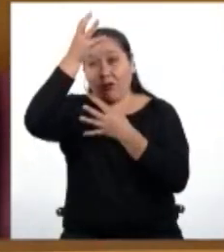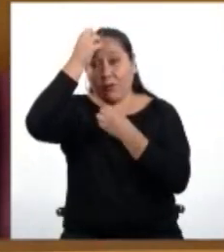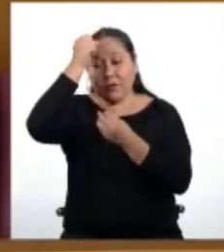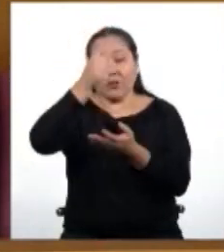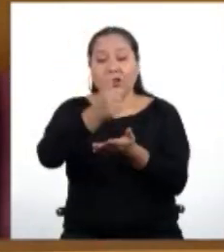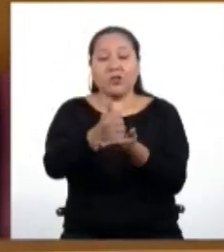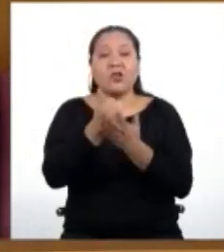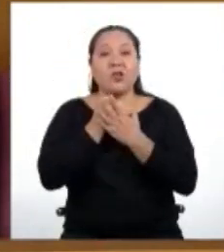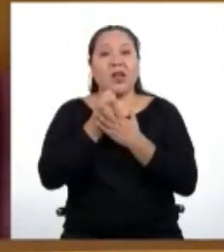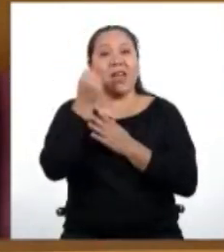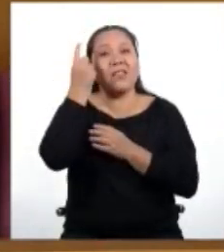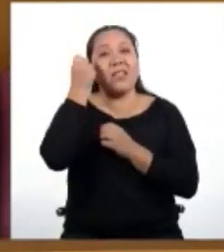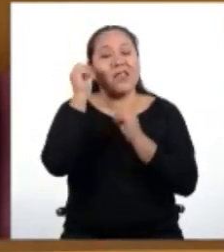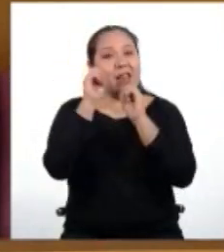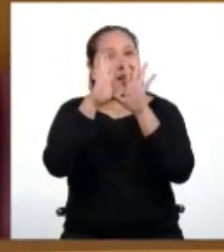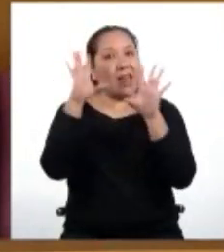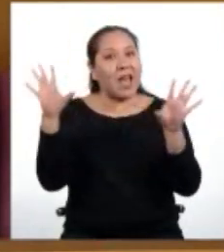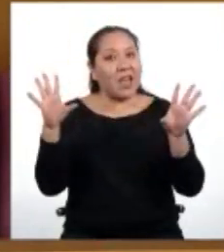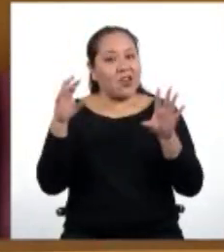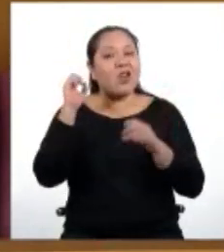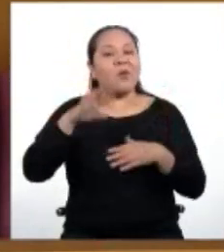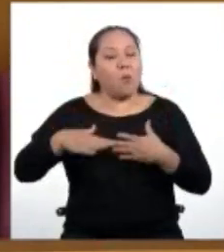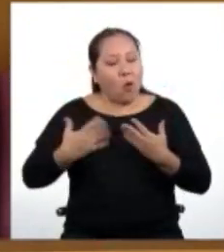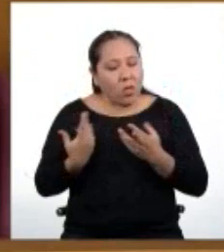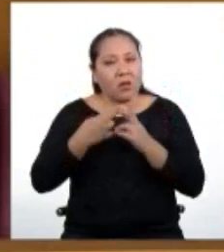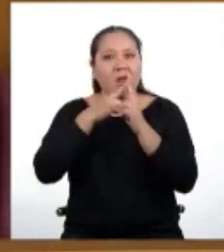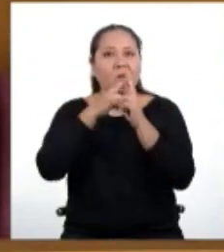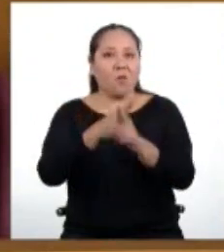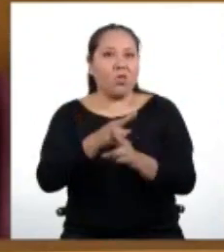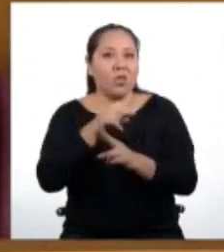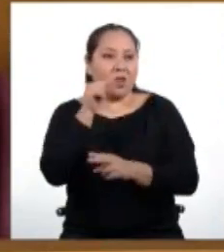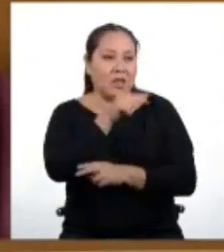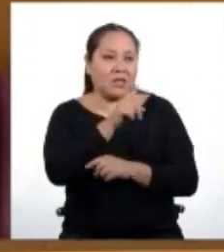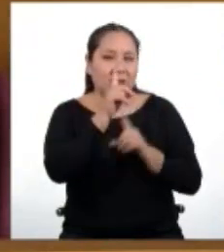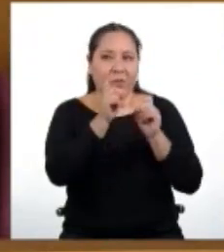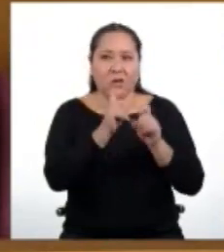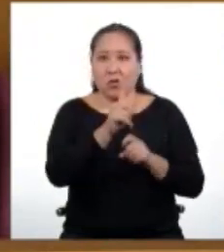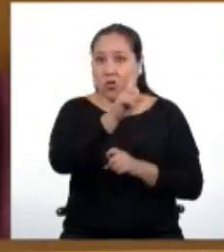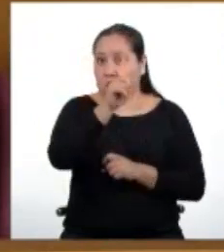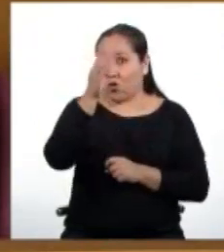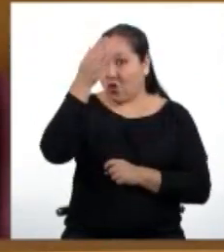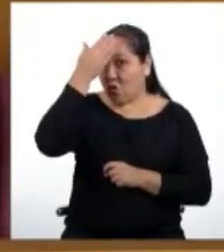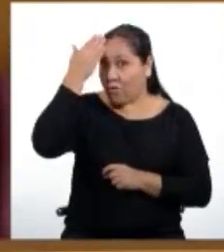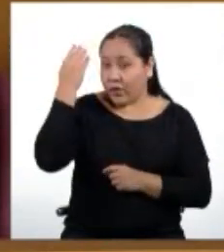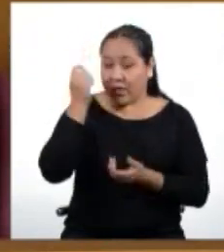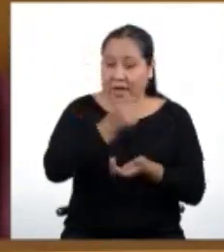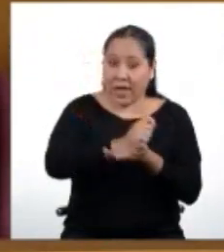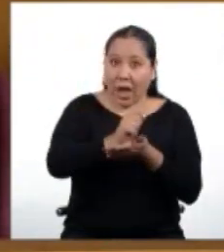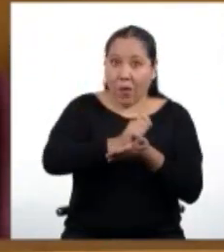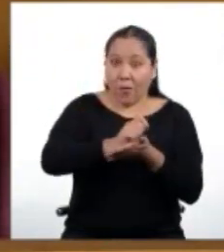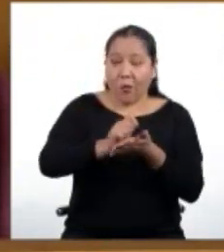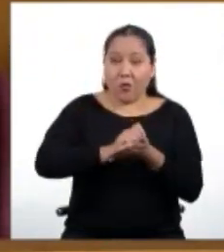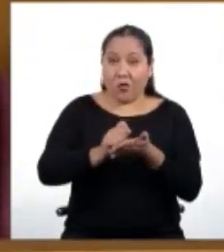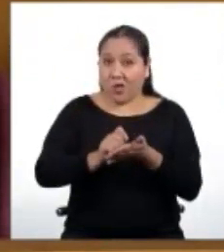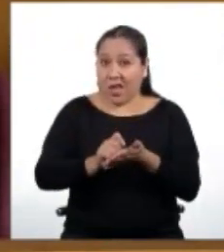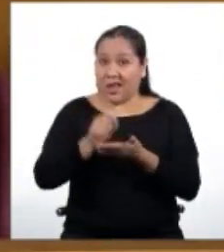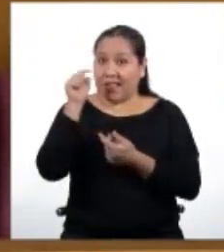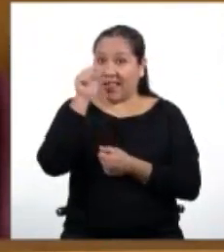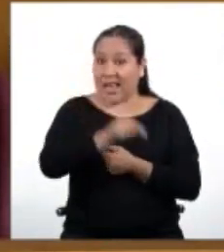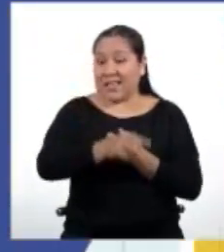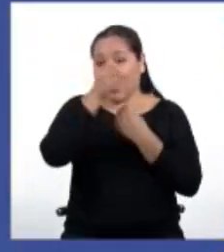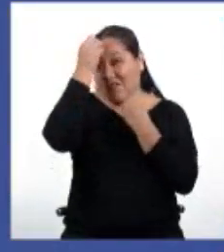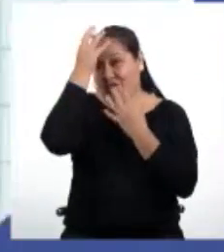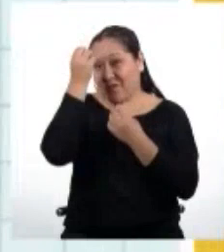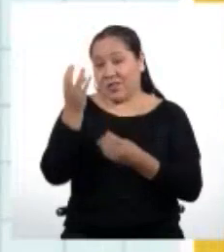comprender la situación y poder dar respuesta a las interrogantes. No te olvides de tomar apuntes de estos